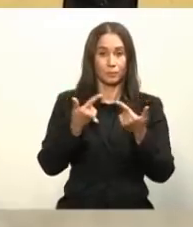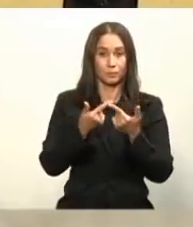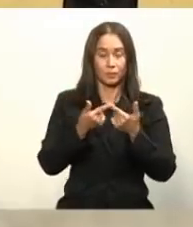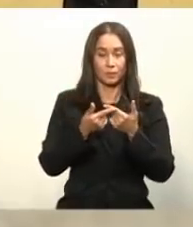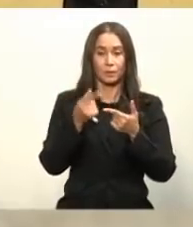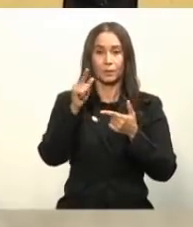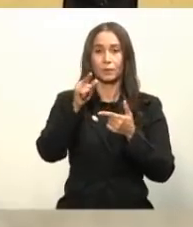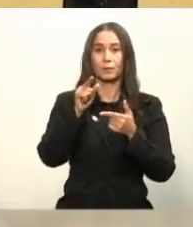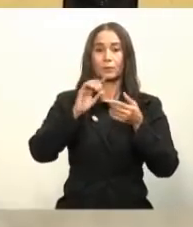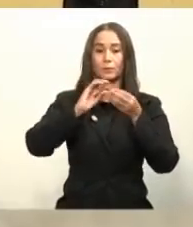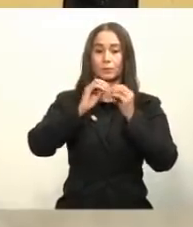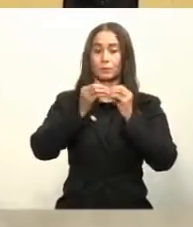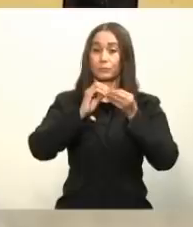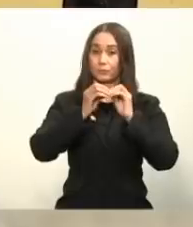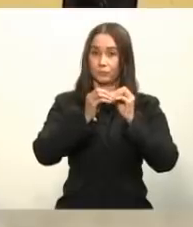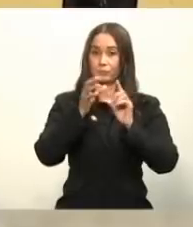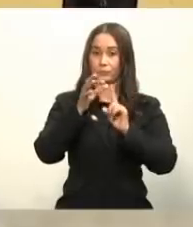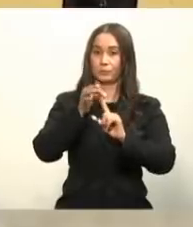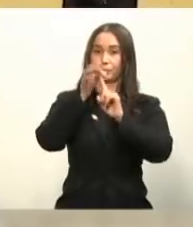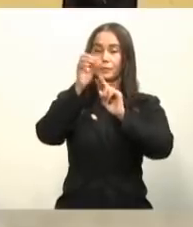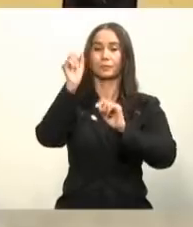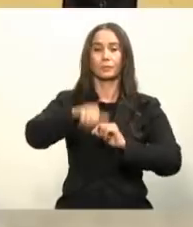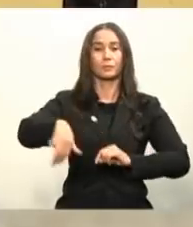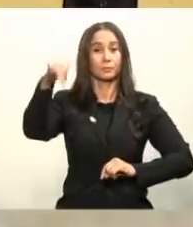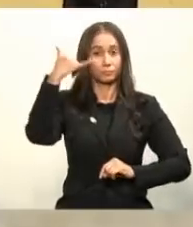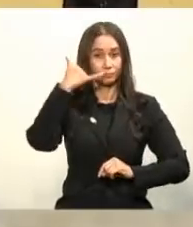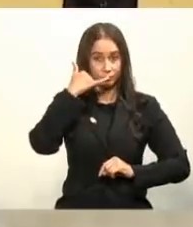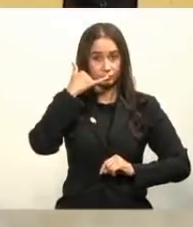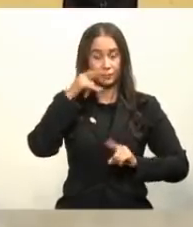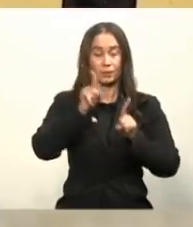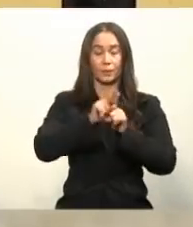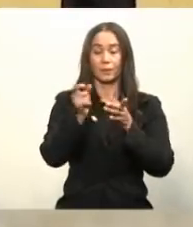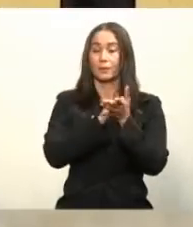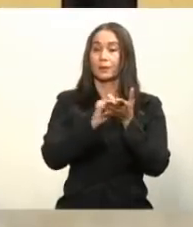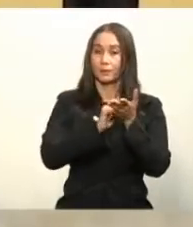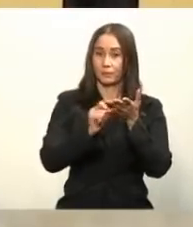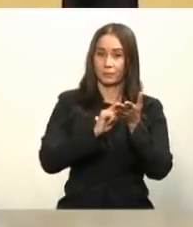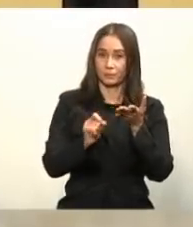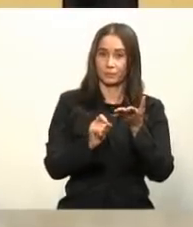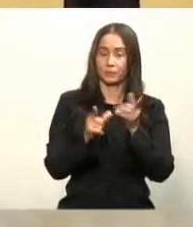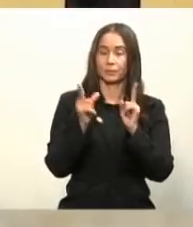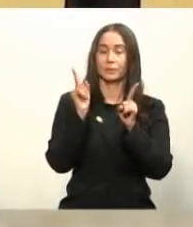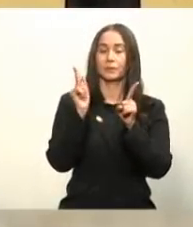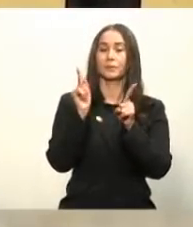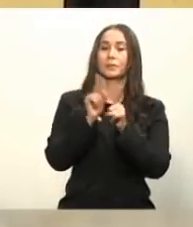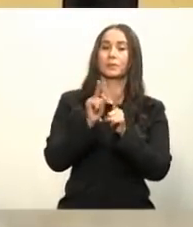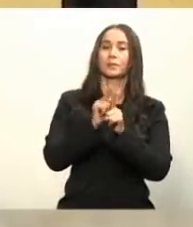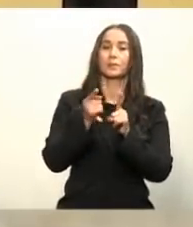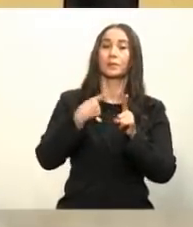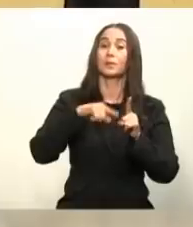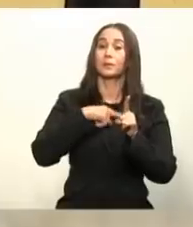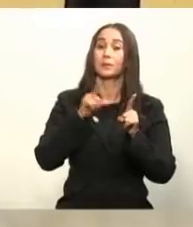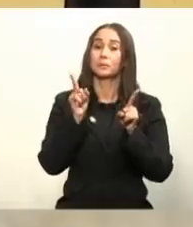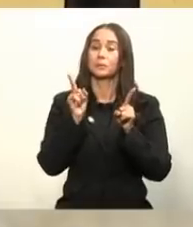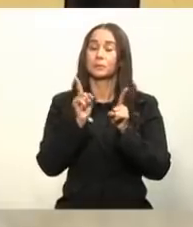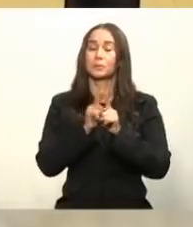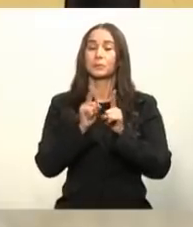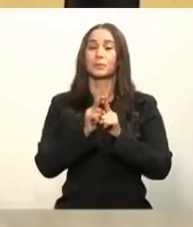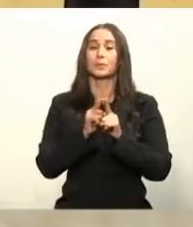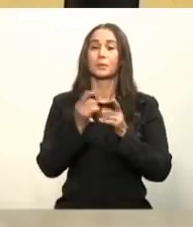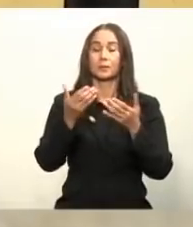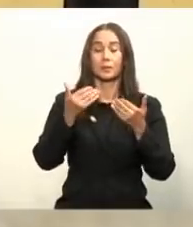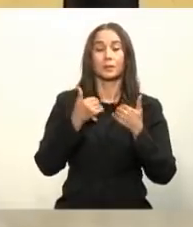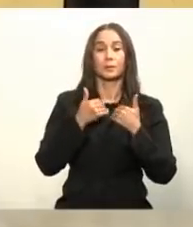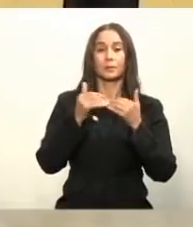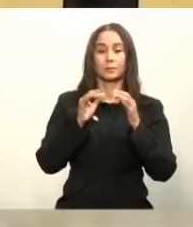de un número telefónico, pues, usted podrá llamar y también registrarse. Y también, pues, nosotros contamos